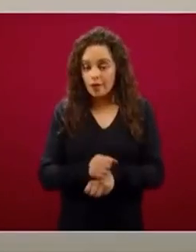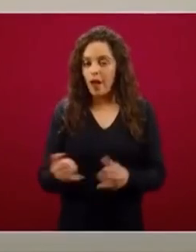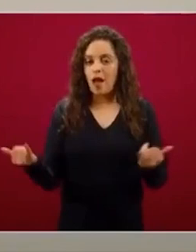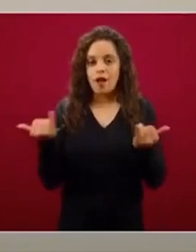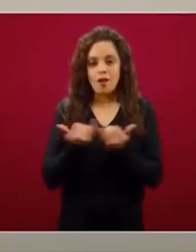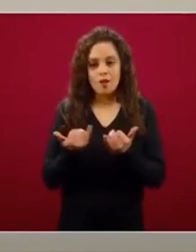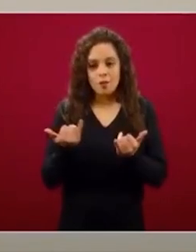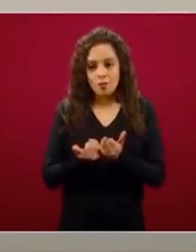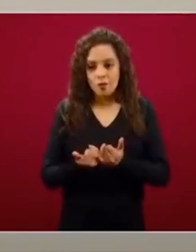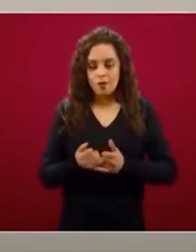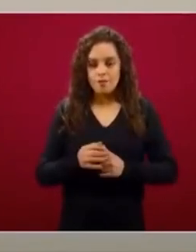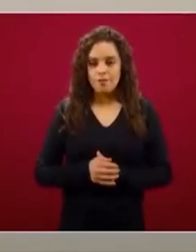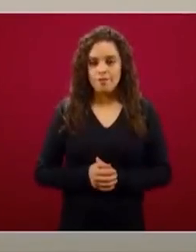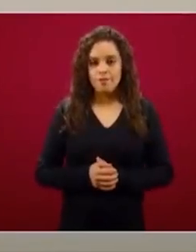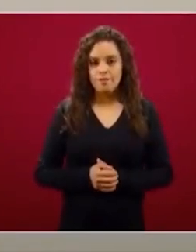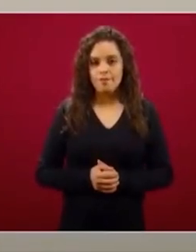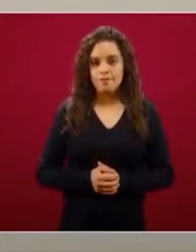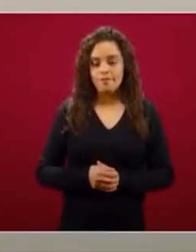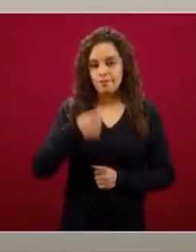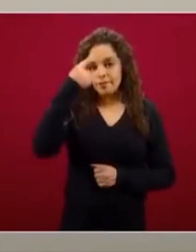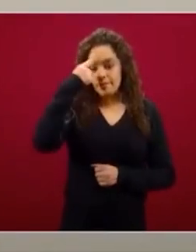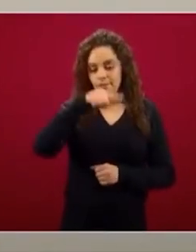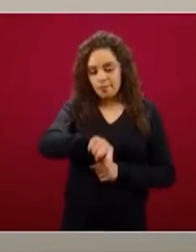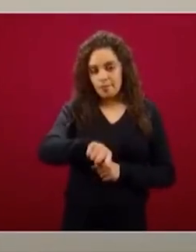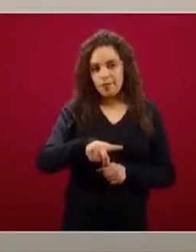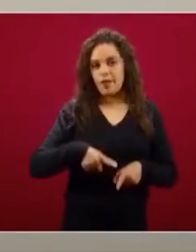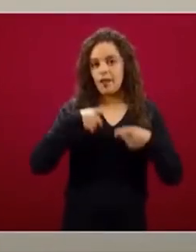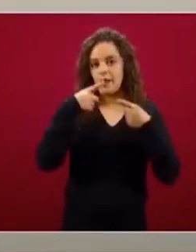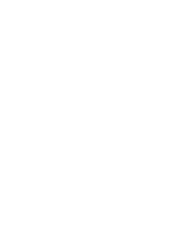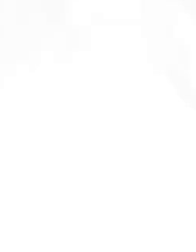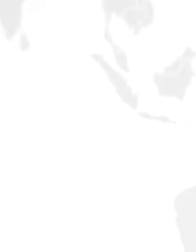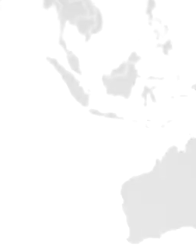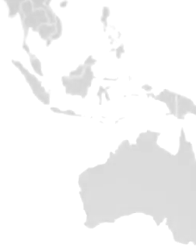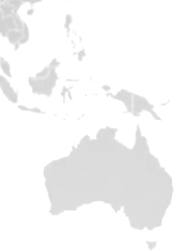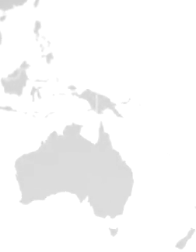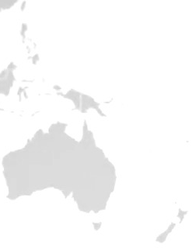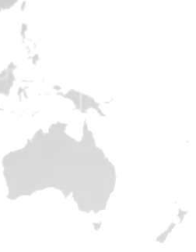a todo ese millón de beneficiarios. Gracias.